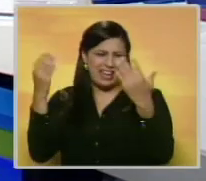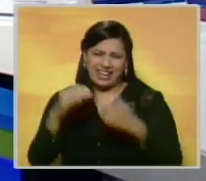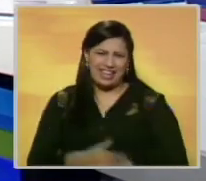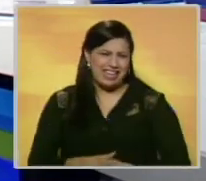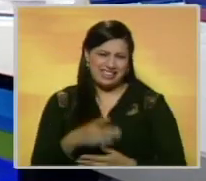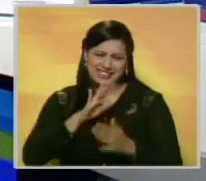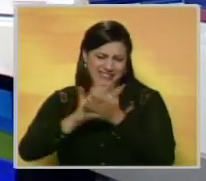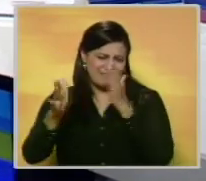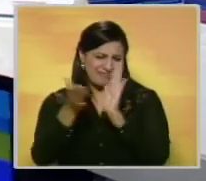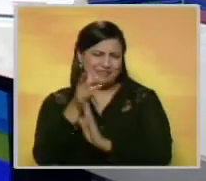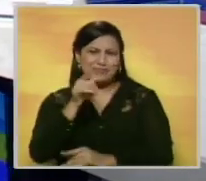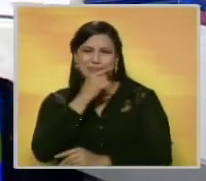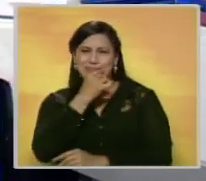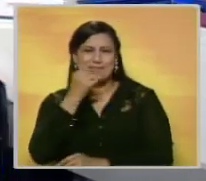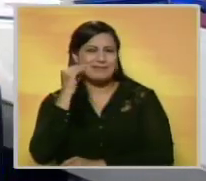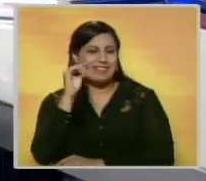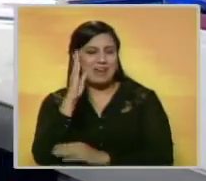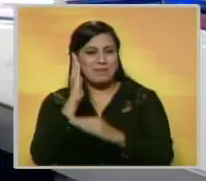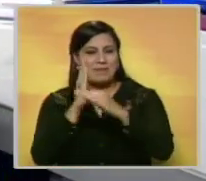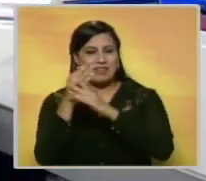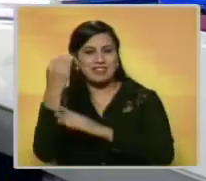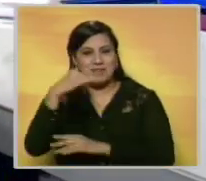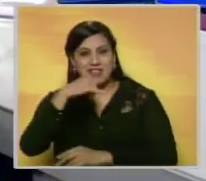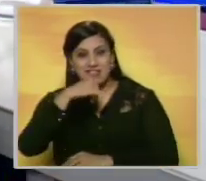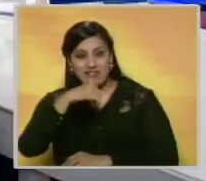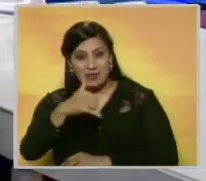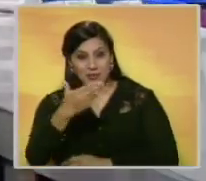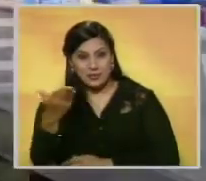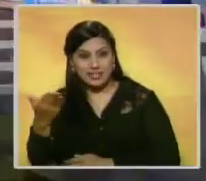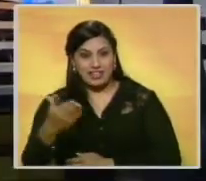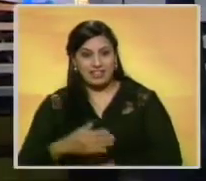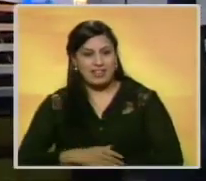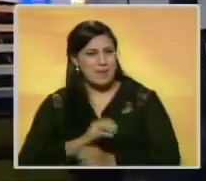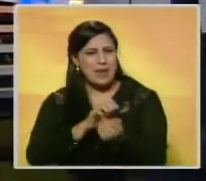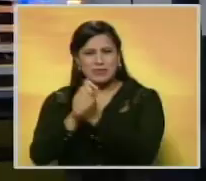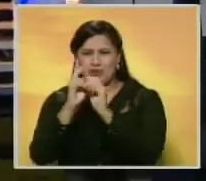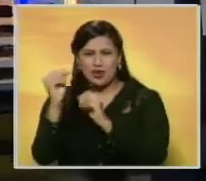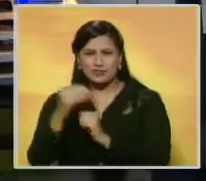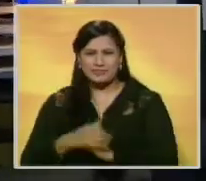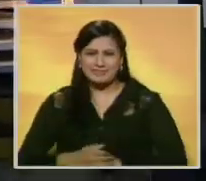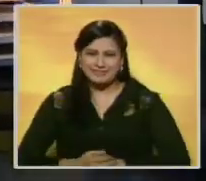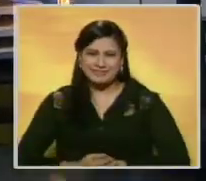Tony? Léalo así. Vamos una pausa, regreso más para ustedes. Nada de béisbol.